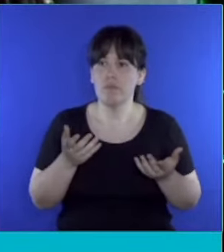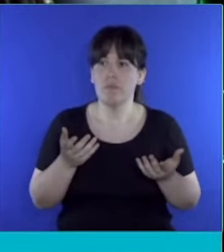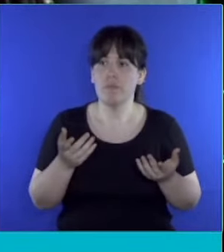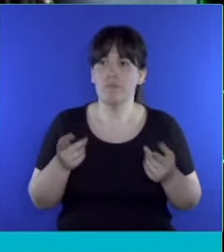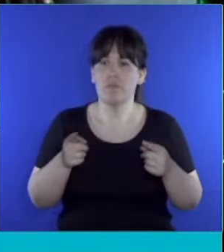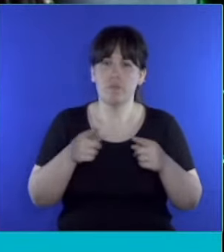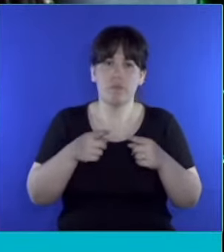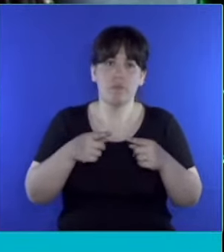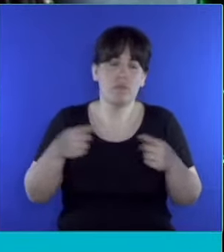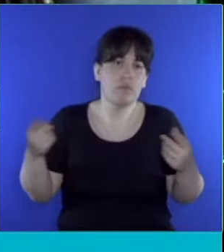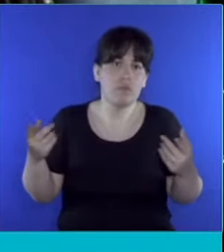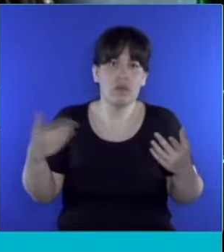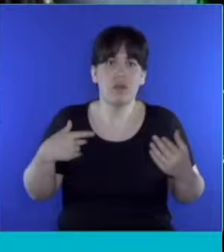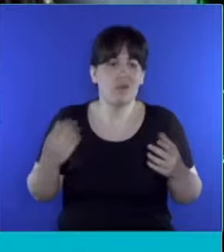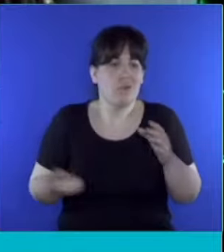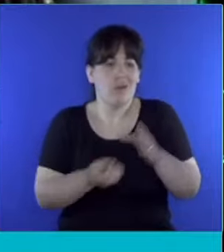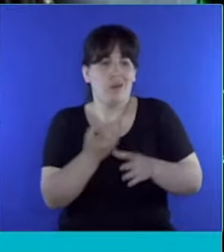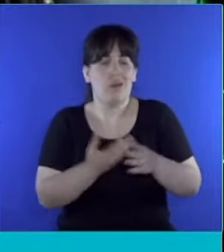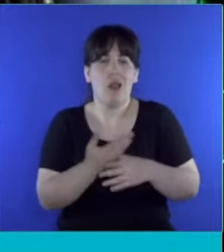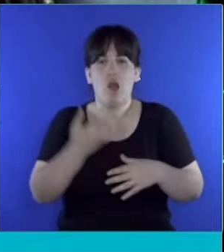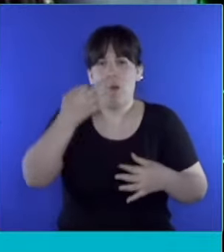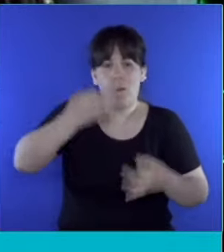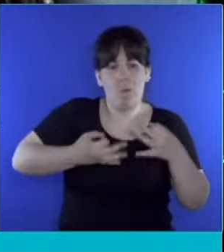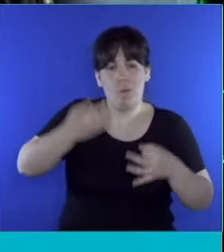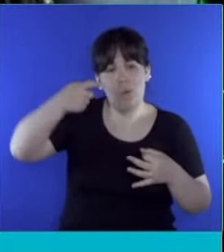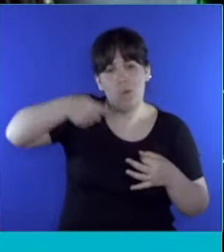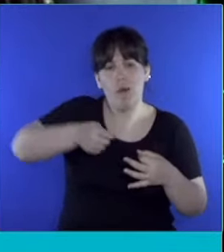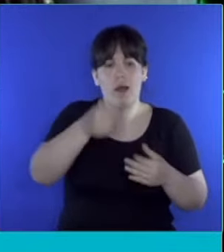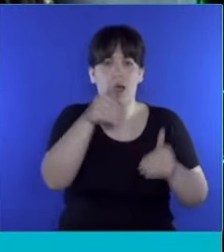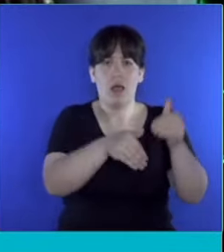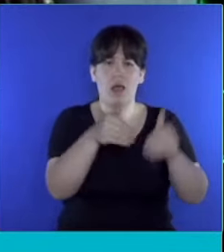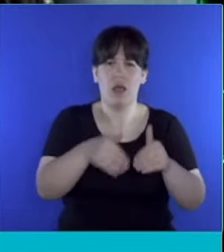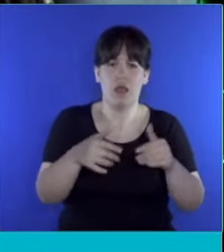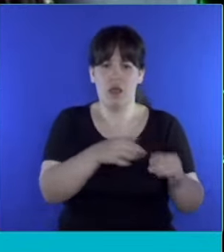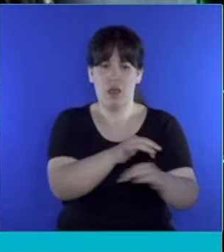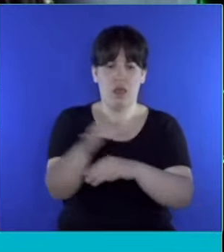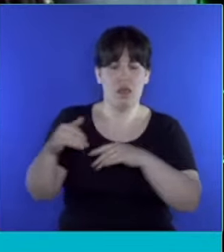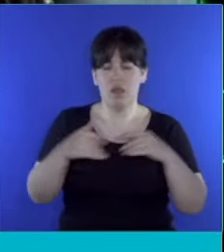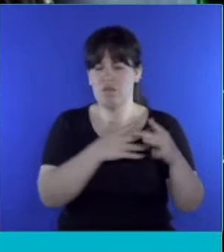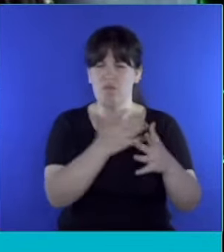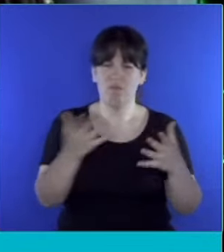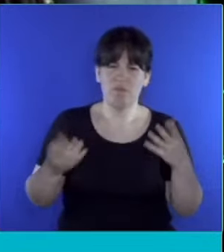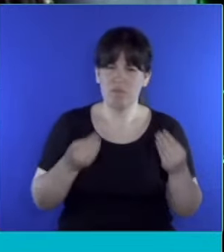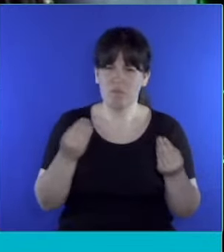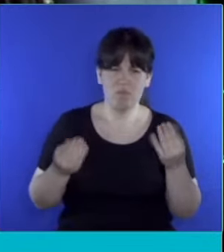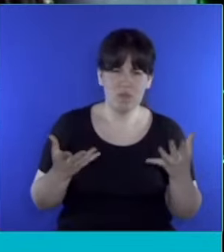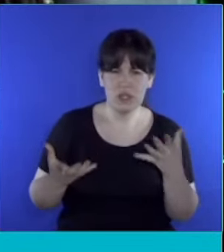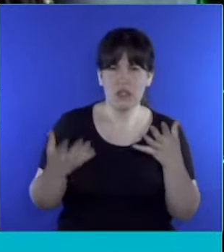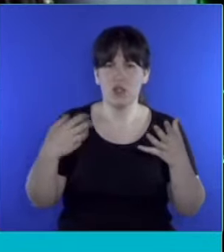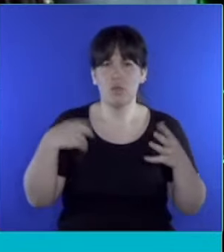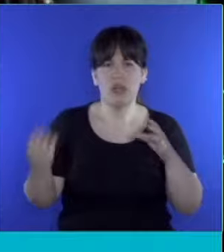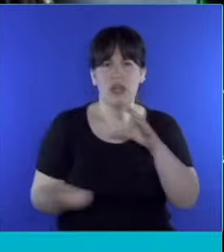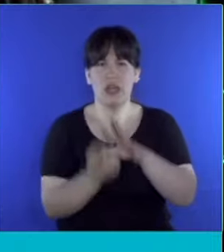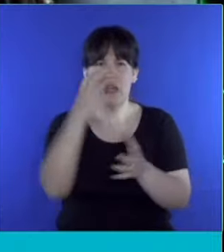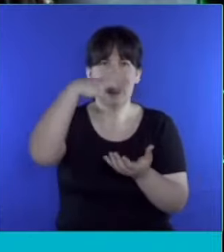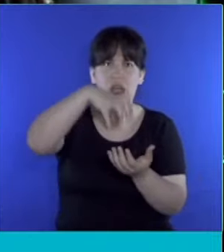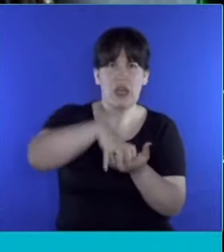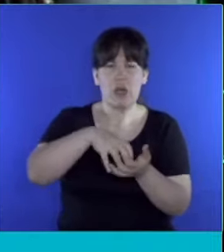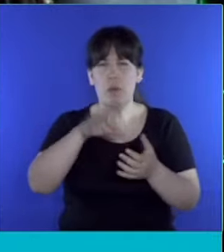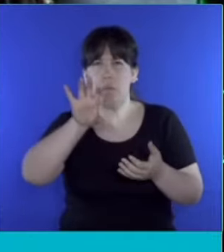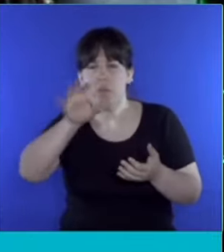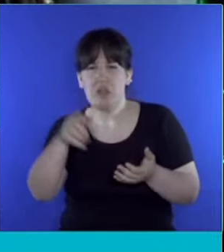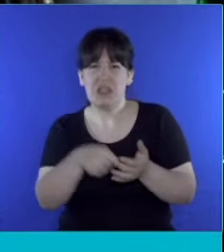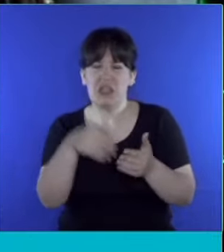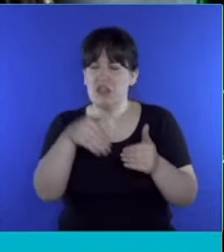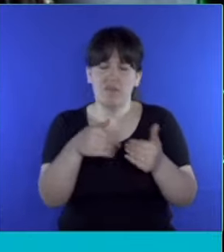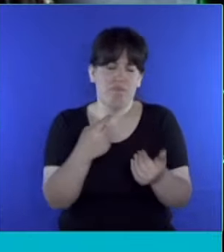ese caso qué vamos a crear? ¿Juzgados electorales, como hubo algún proyecto alguna vez circulando? ¿Vamos a crear una Cámara Provincial Electoral? Bueno, son todas